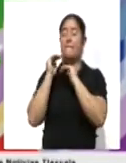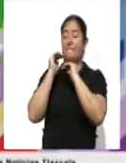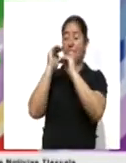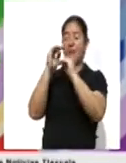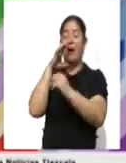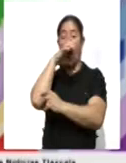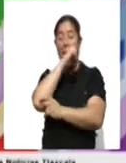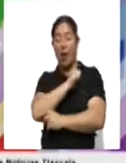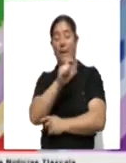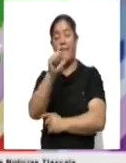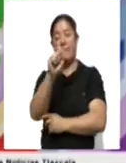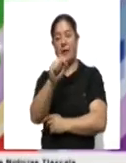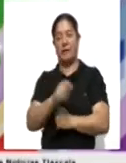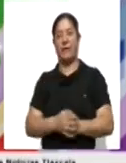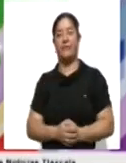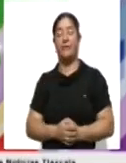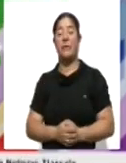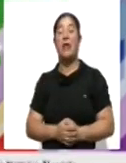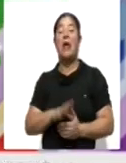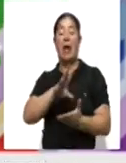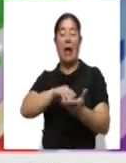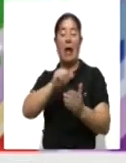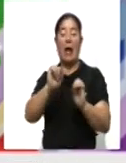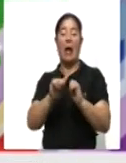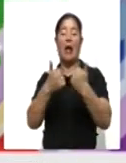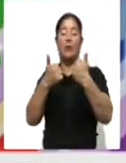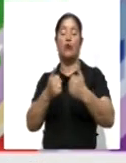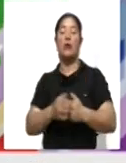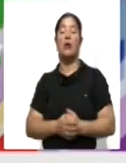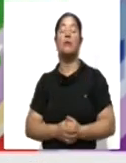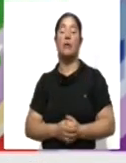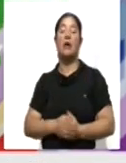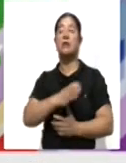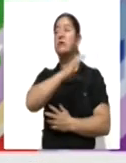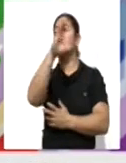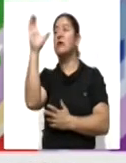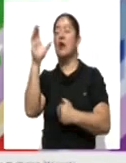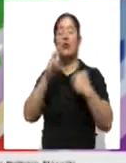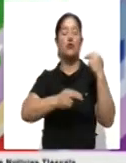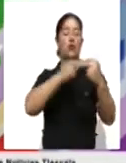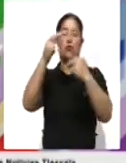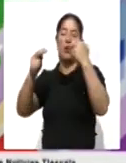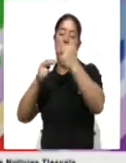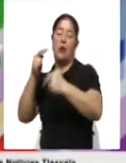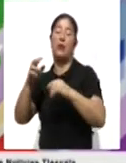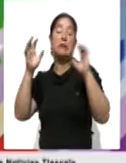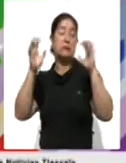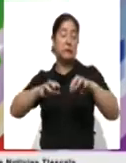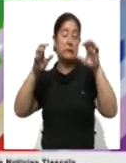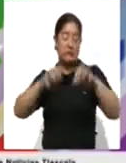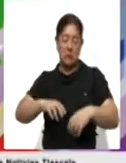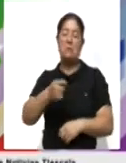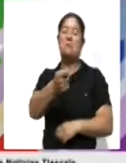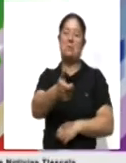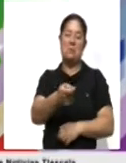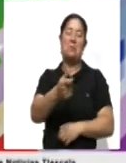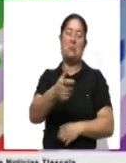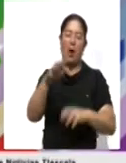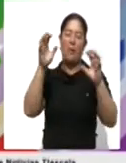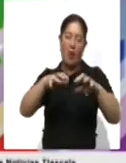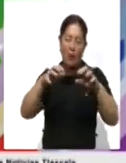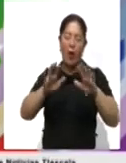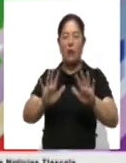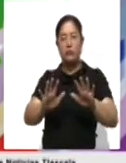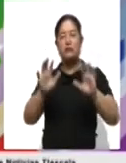20 grados. En Calpulalpan y la región poniente se espera cielo nublado con posibles chubascos, alcanzando los